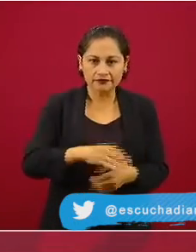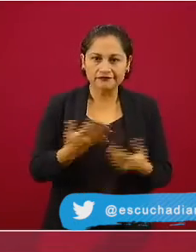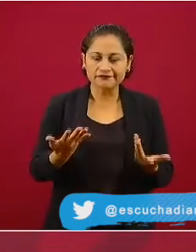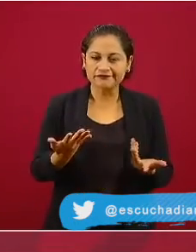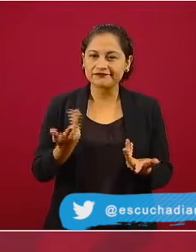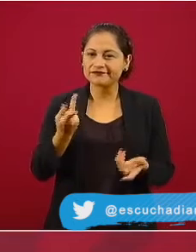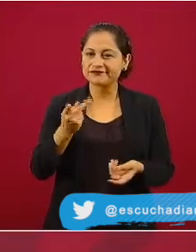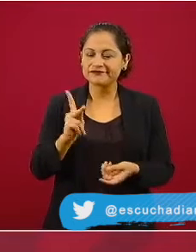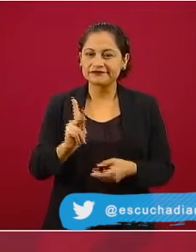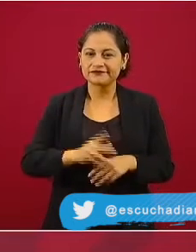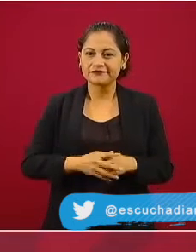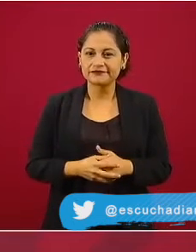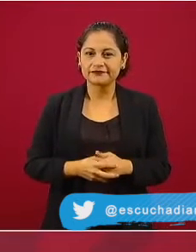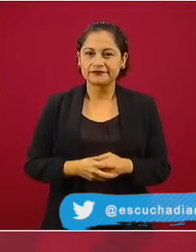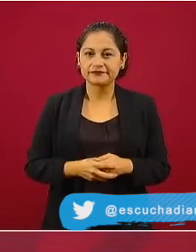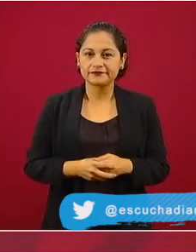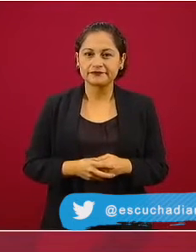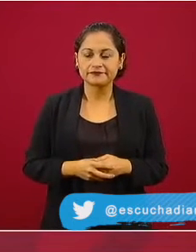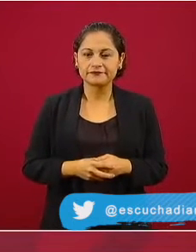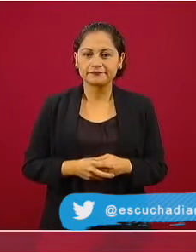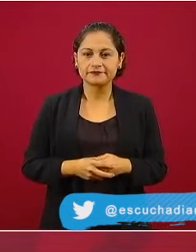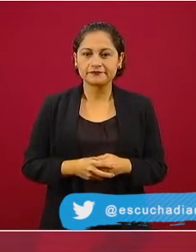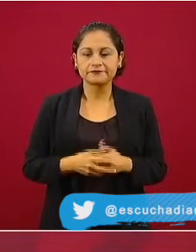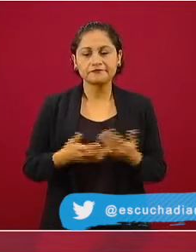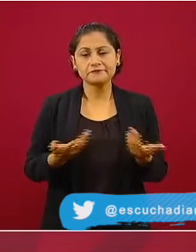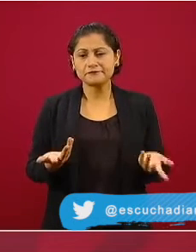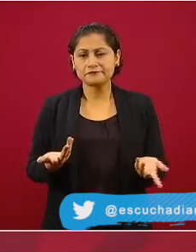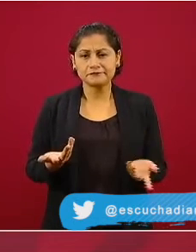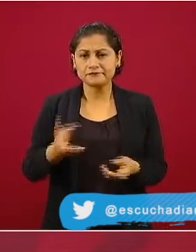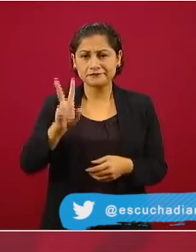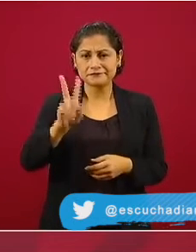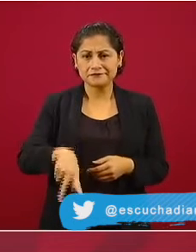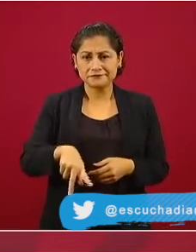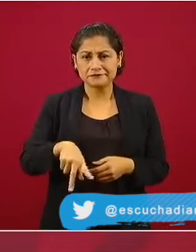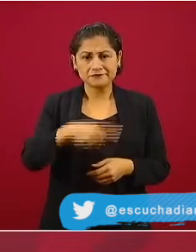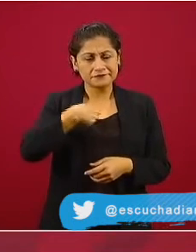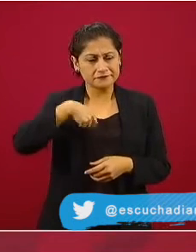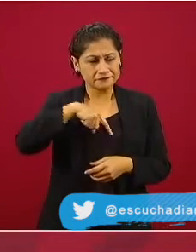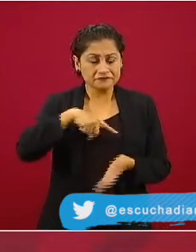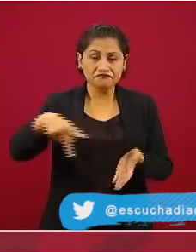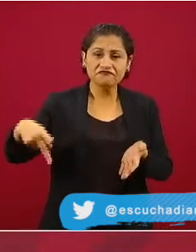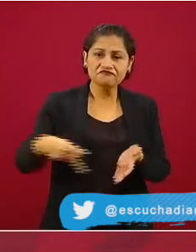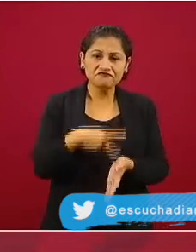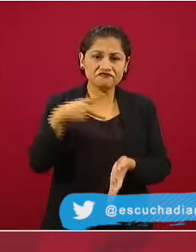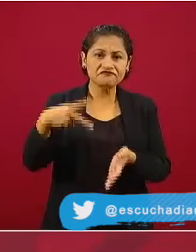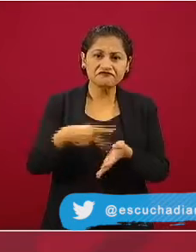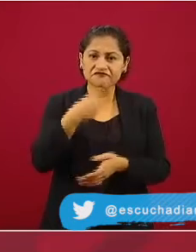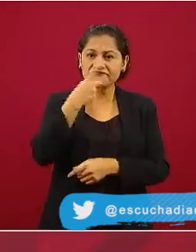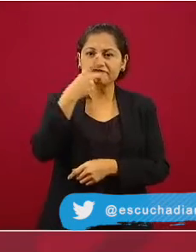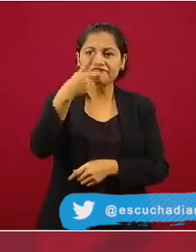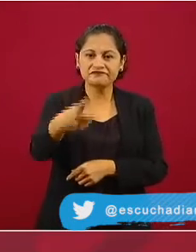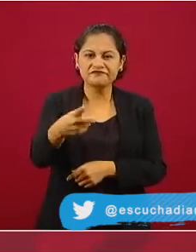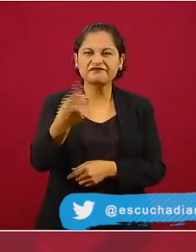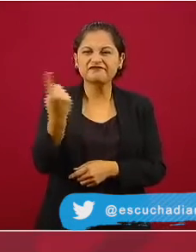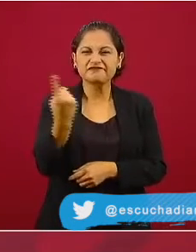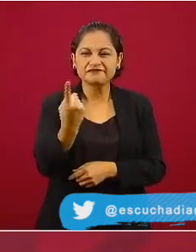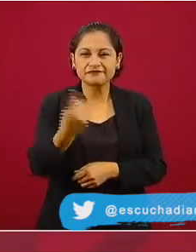Afortunadamente, como hemos dicho aquí muchas veces, la gente está